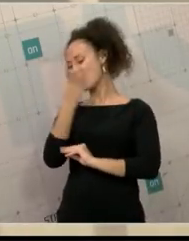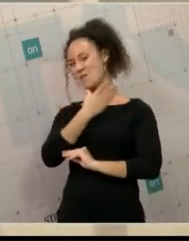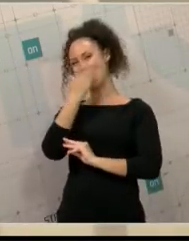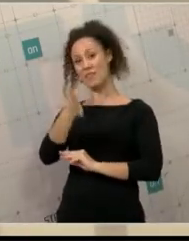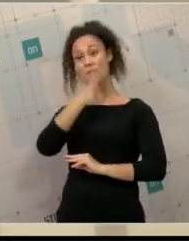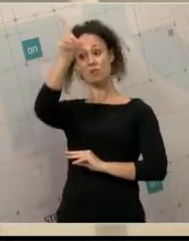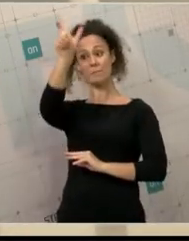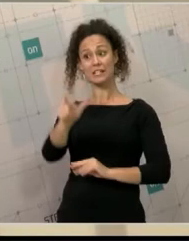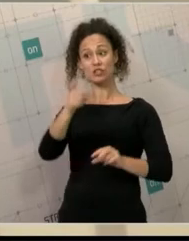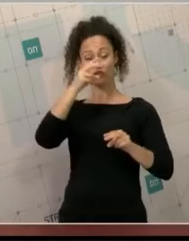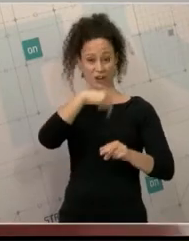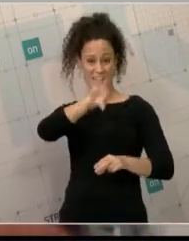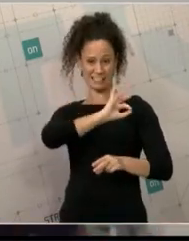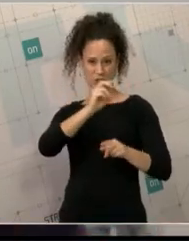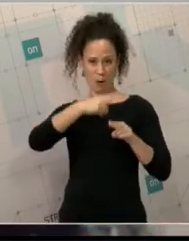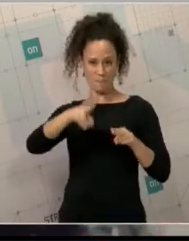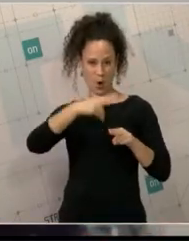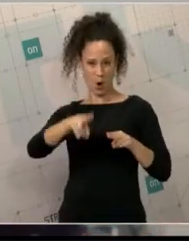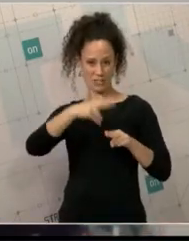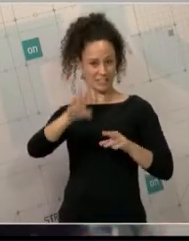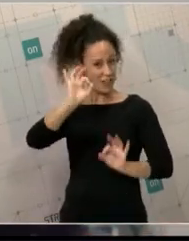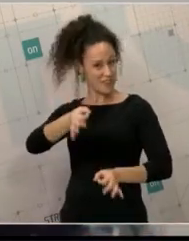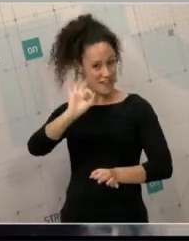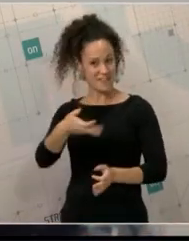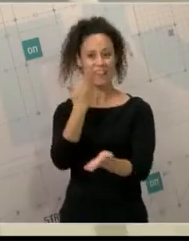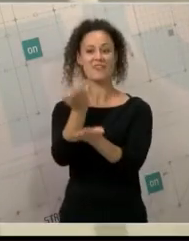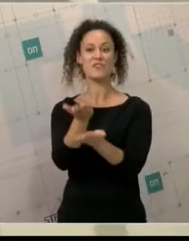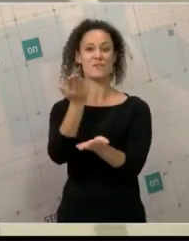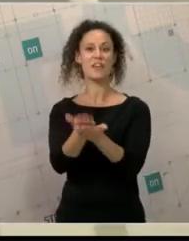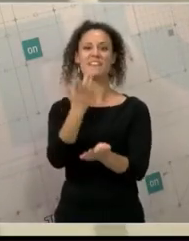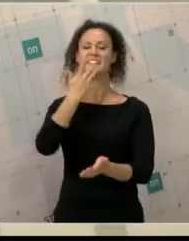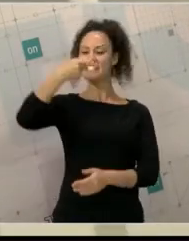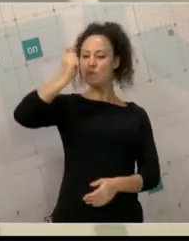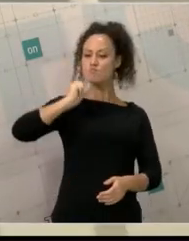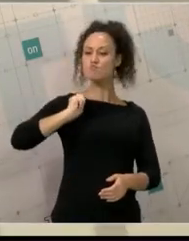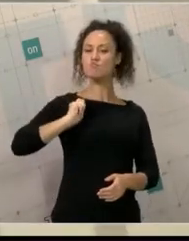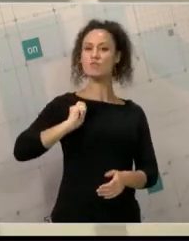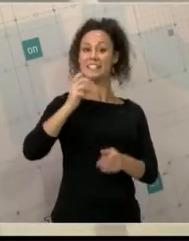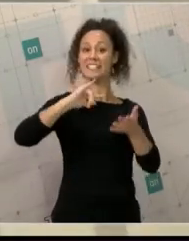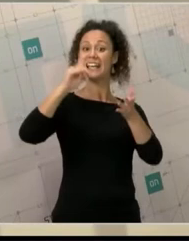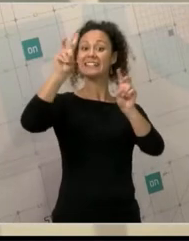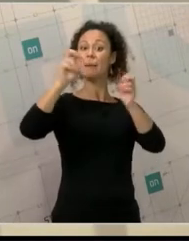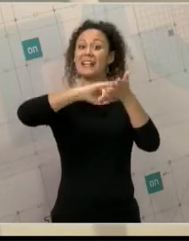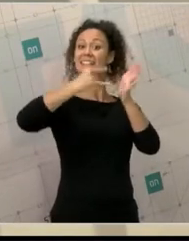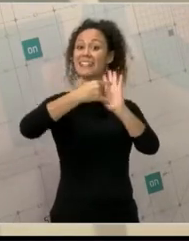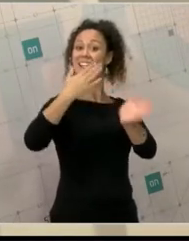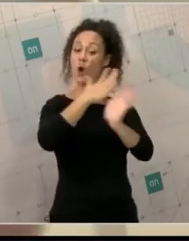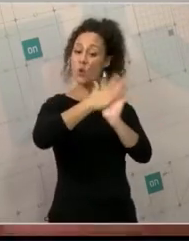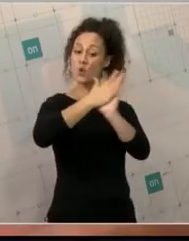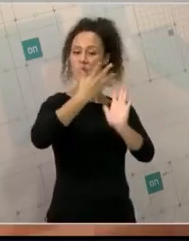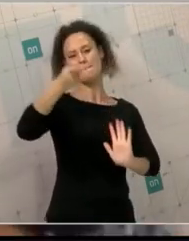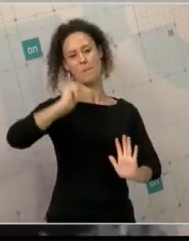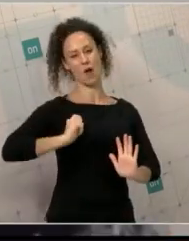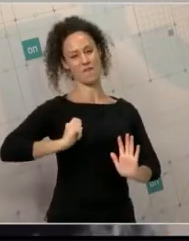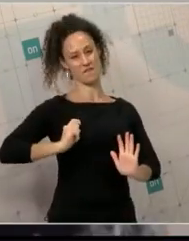señores, por Dios les pido, si hablan de asuntos técnicos, profesionalícense. Señora Adriana, que la